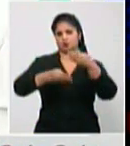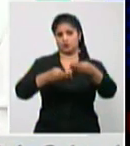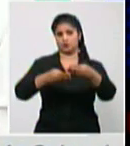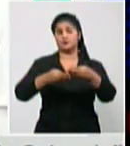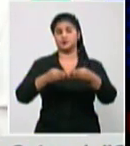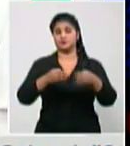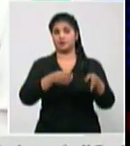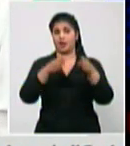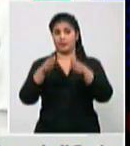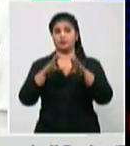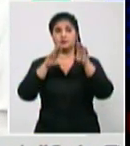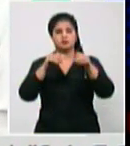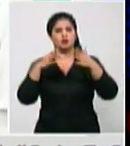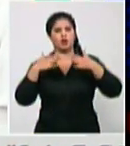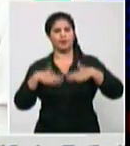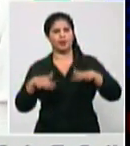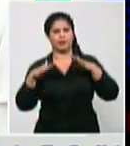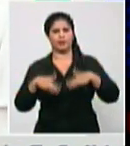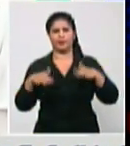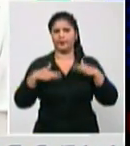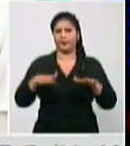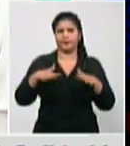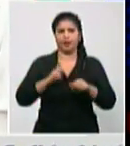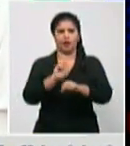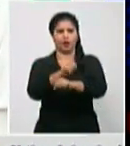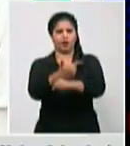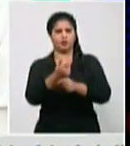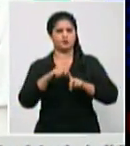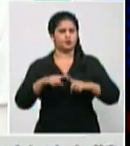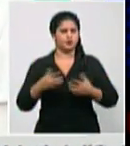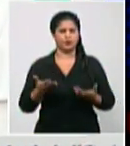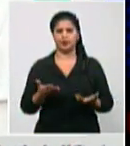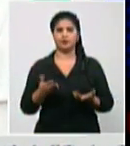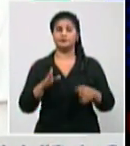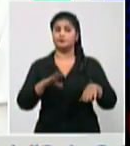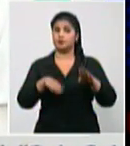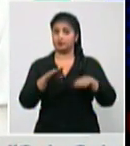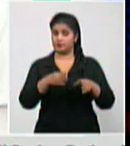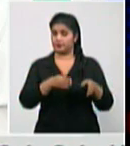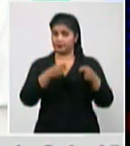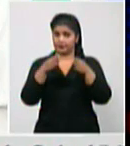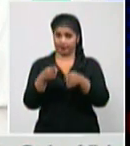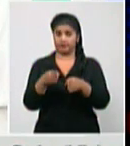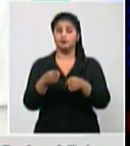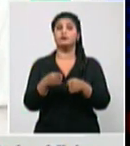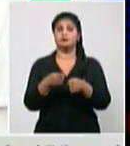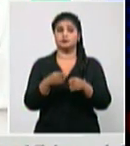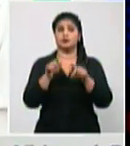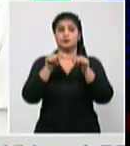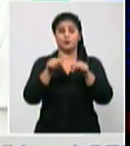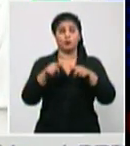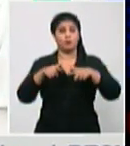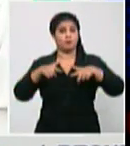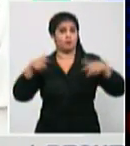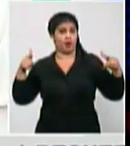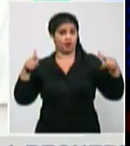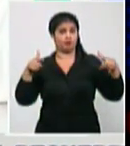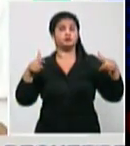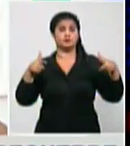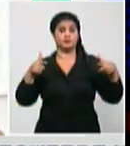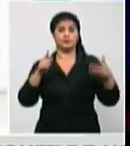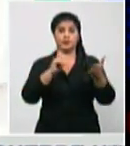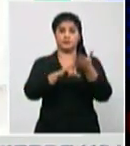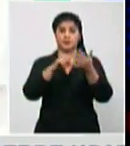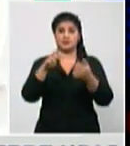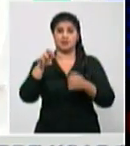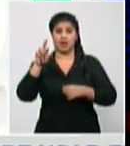tener no no no no primero incremento de las capacidades segundo por diversas diversas vías